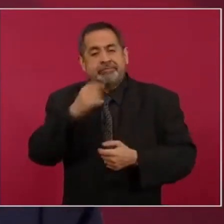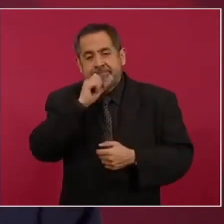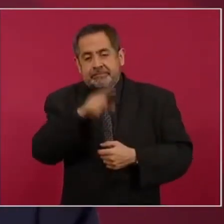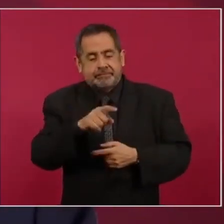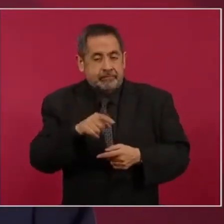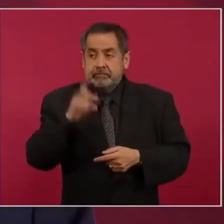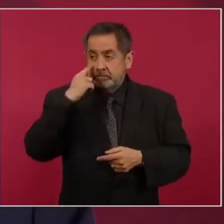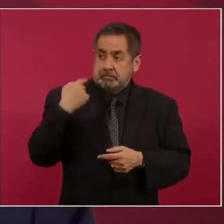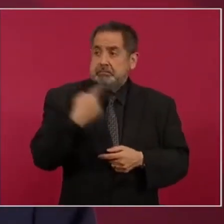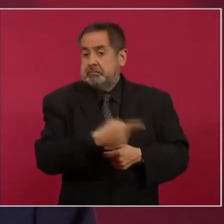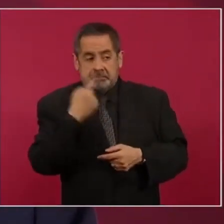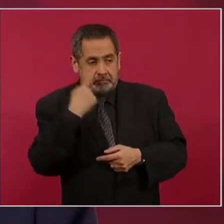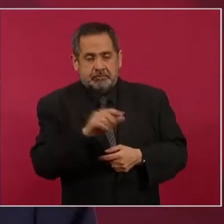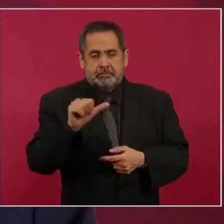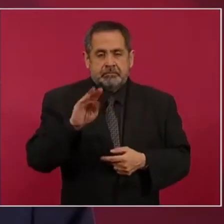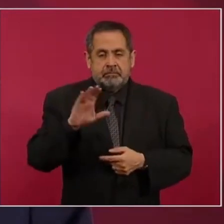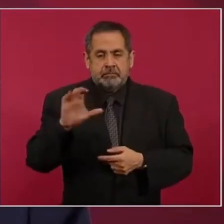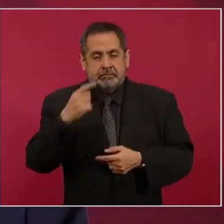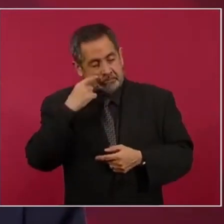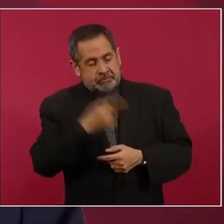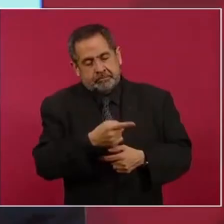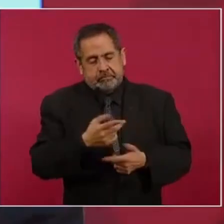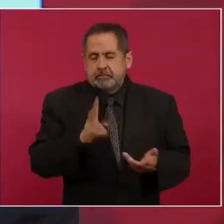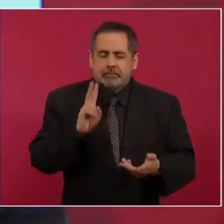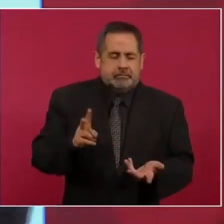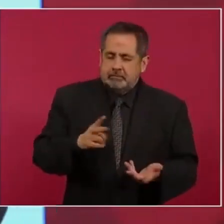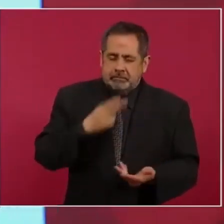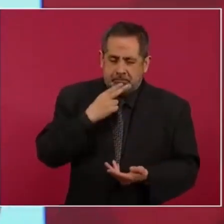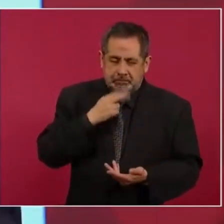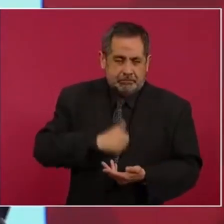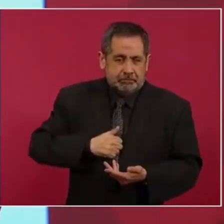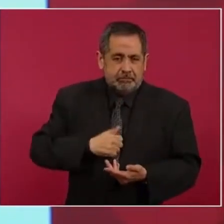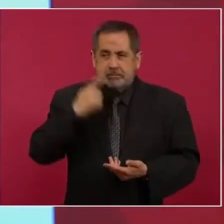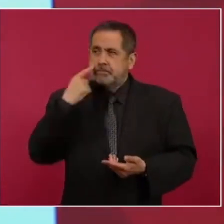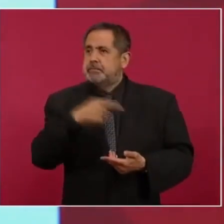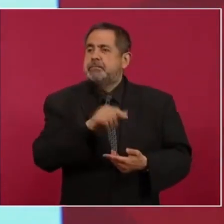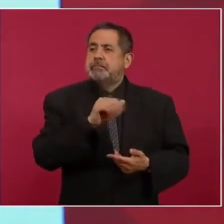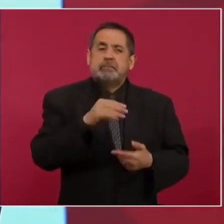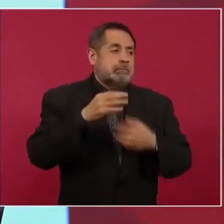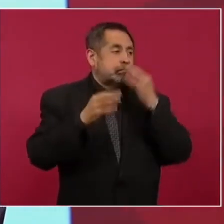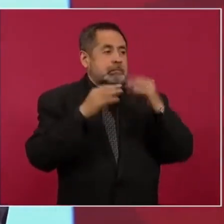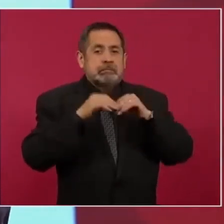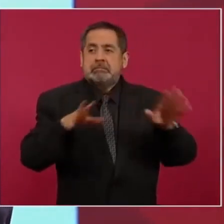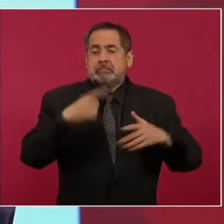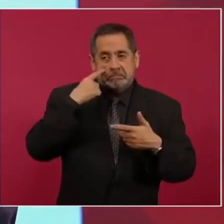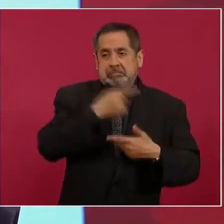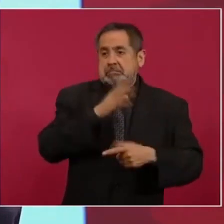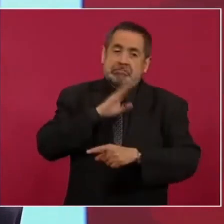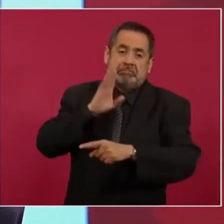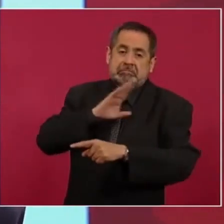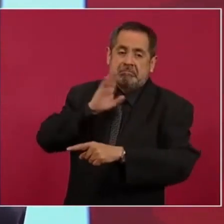como propaganda, o